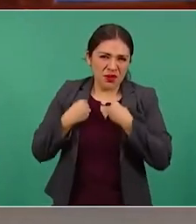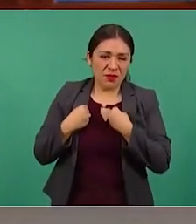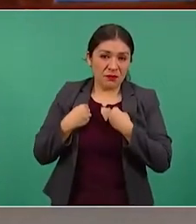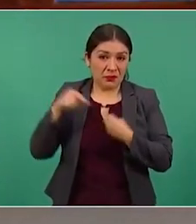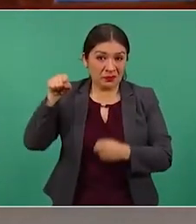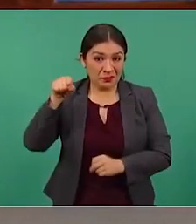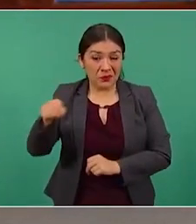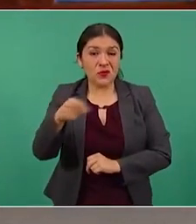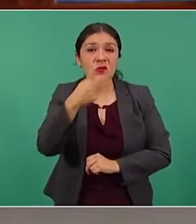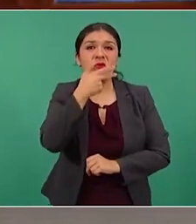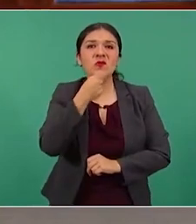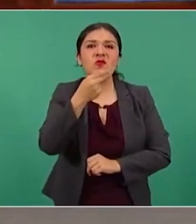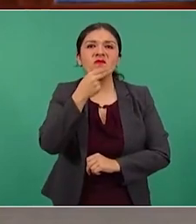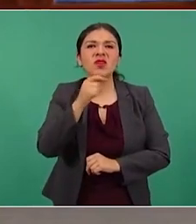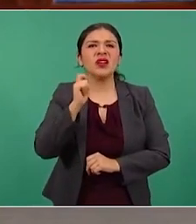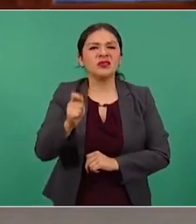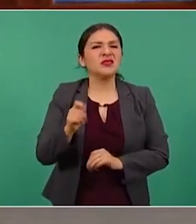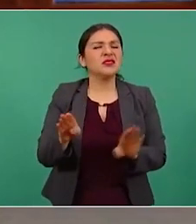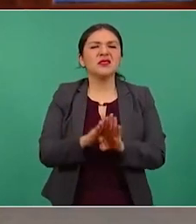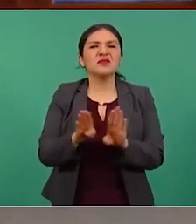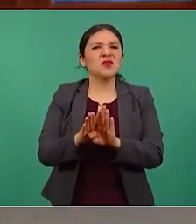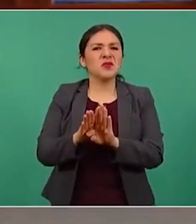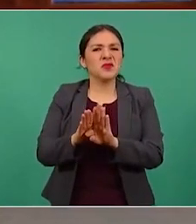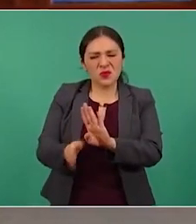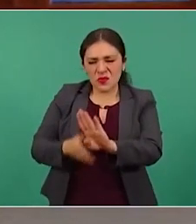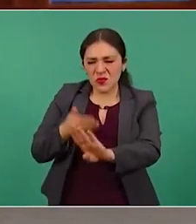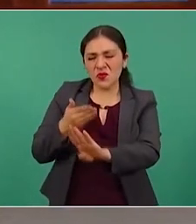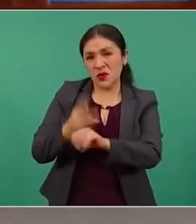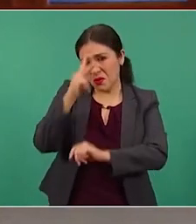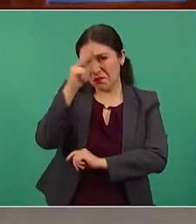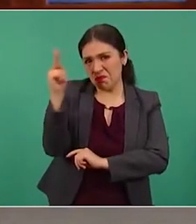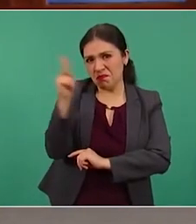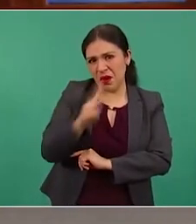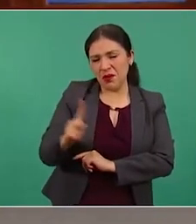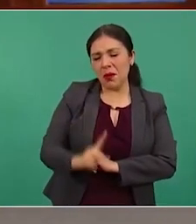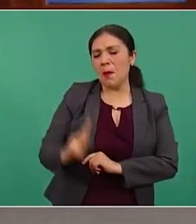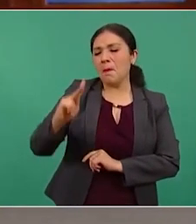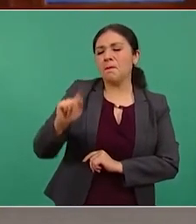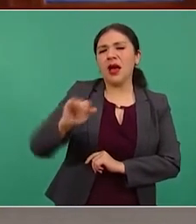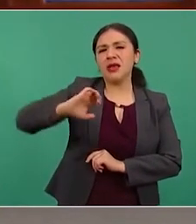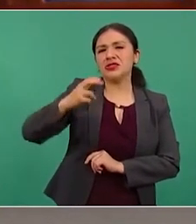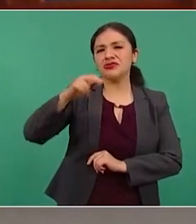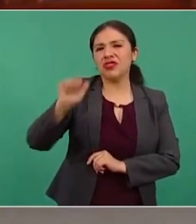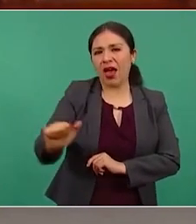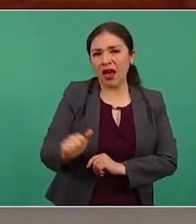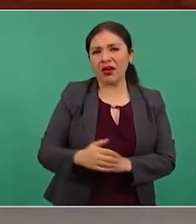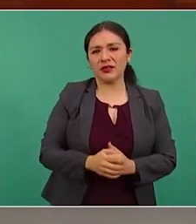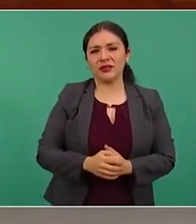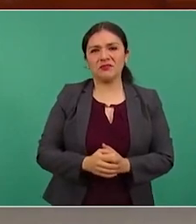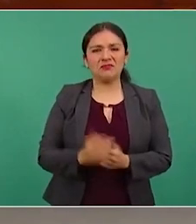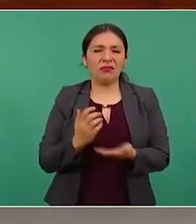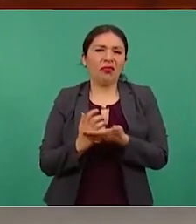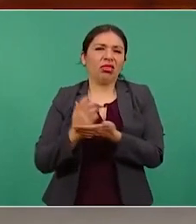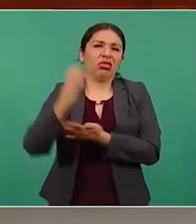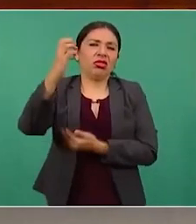señor centebrizador, pachá máximo,